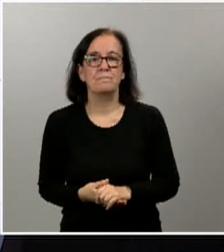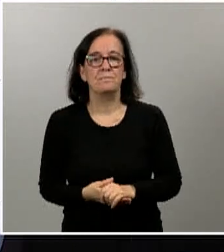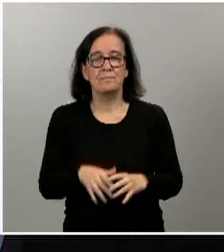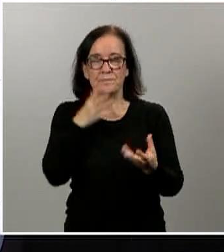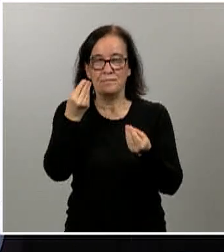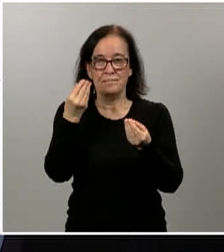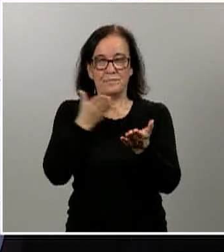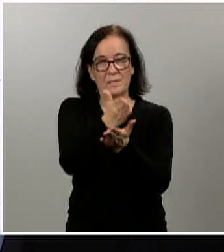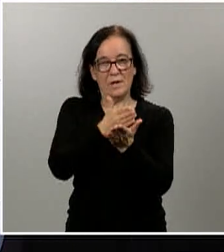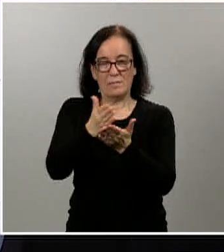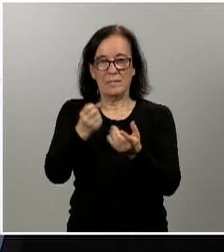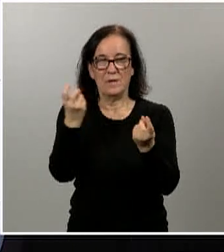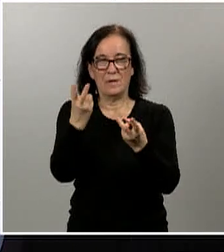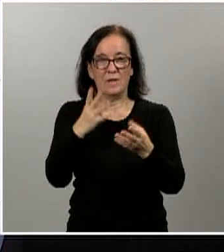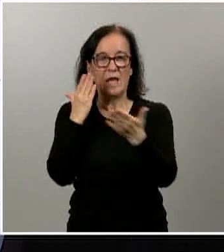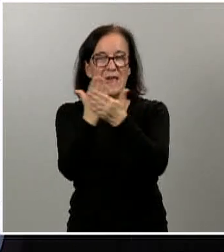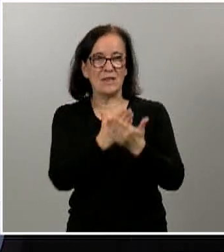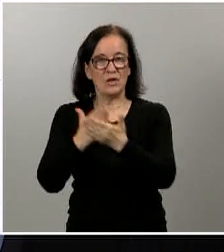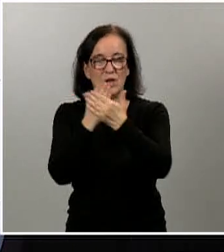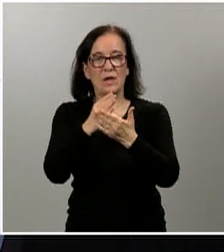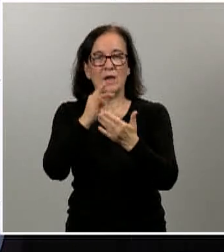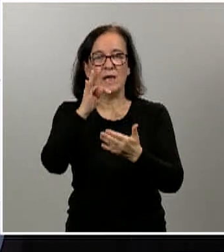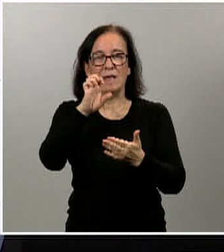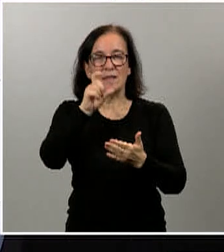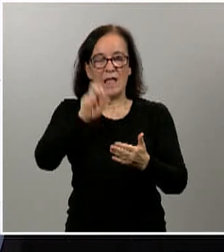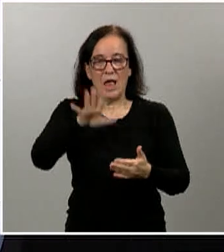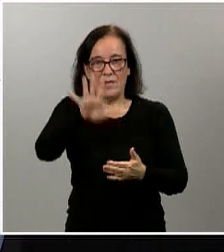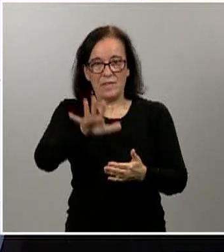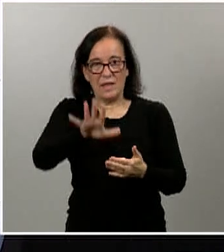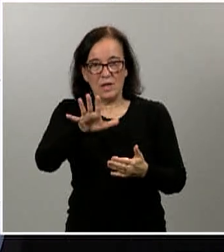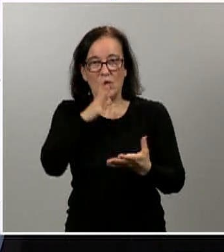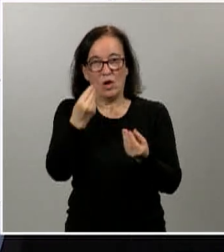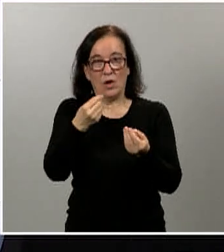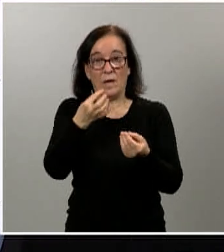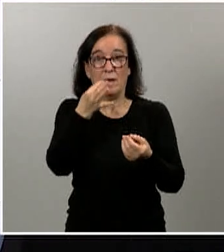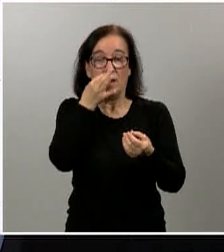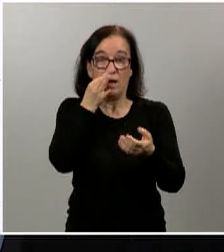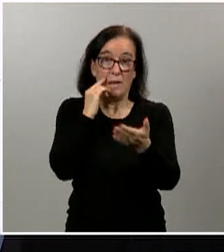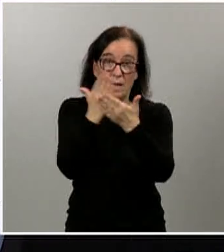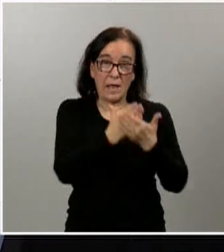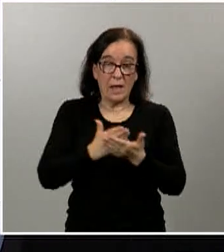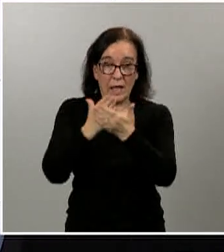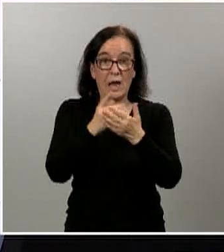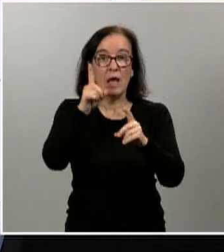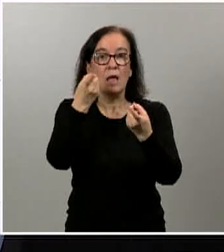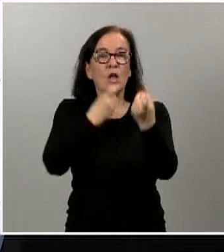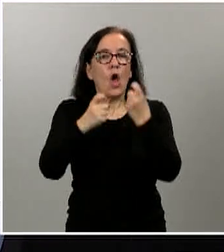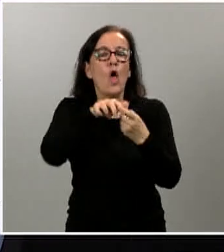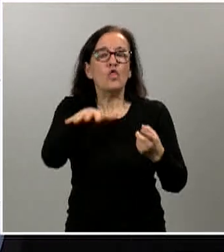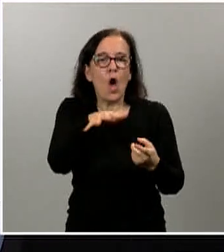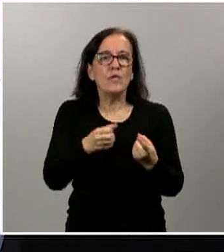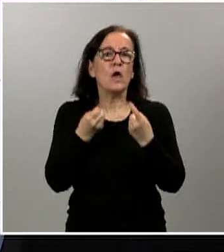preguntar por los estudios en marcha. Telecinco dice, el estudio de seroprevalencia comenzaba esta semana, ¿ha empezado ya? ¿Dónde? ¿Con cuánta gente?